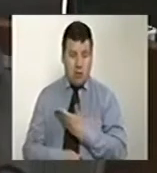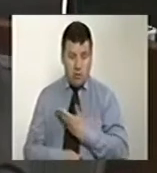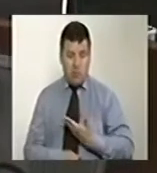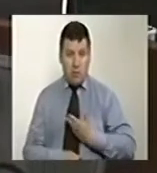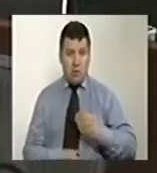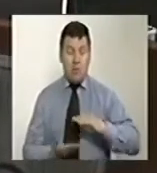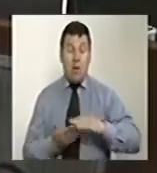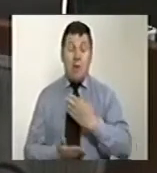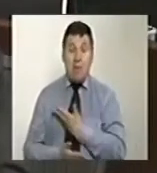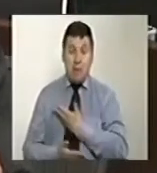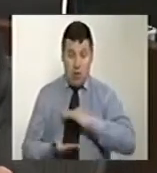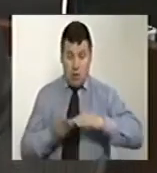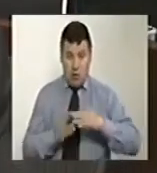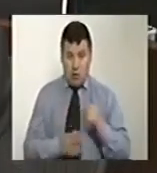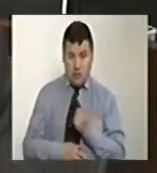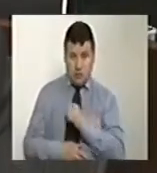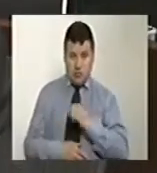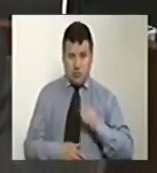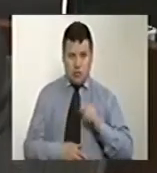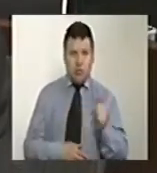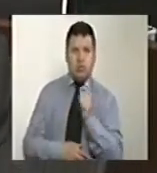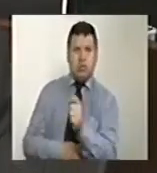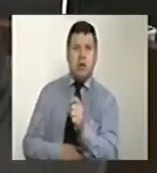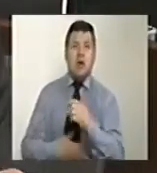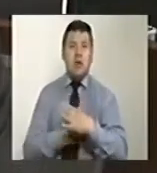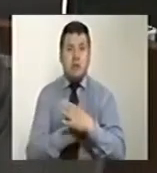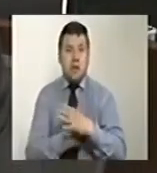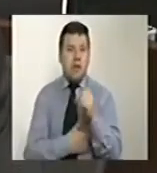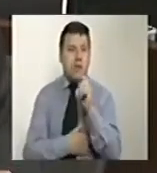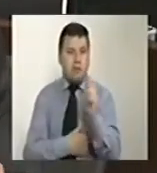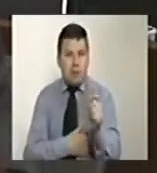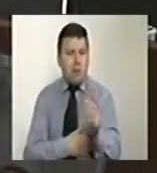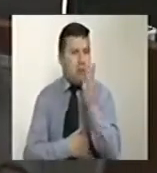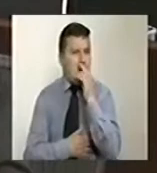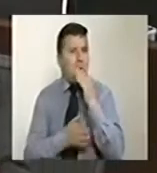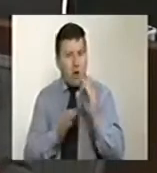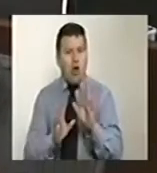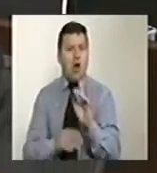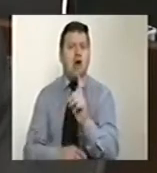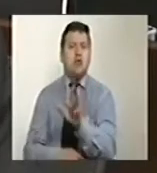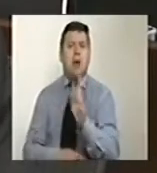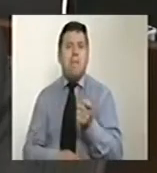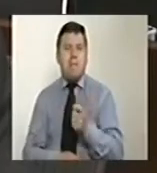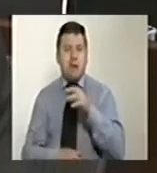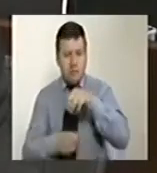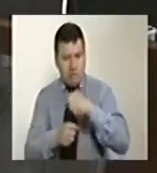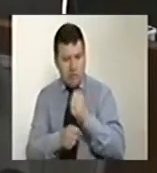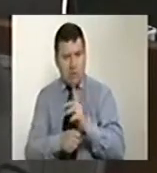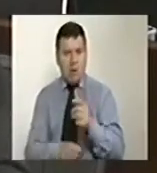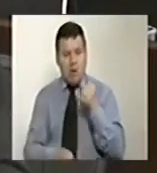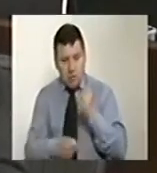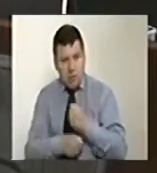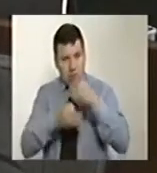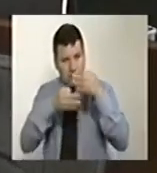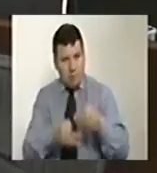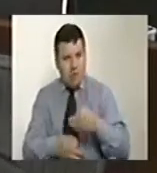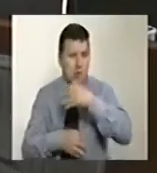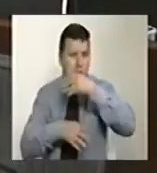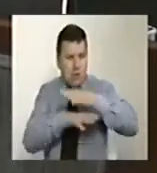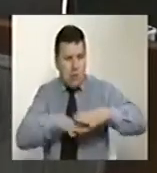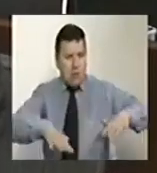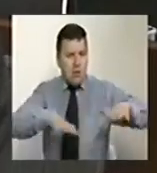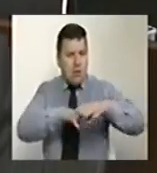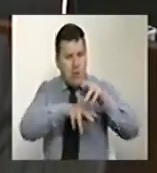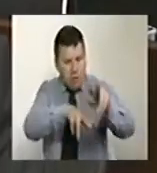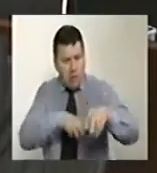objetó el señor Presidente. Seguridad social para taxistas. No salió con nada. La formalización laboral del campo y de